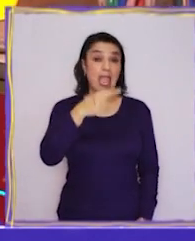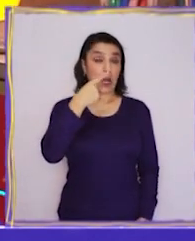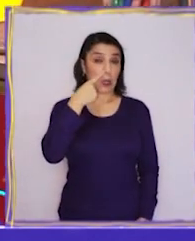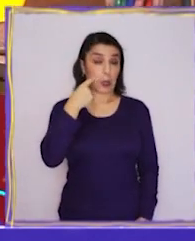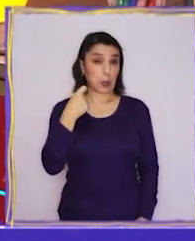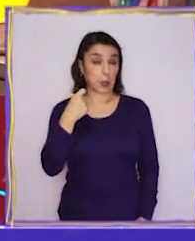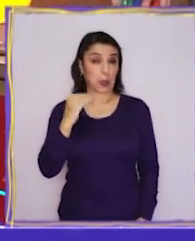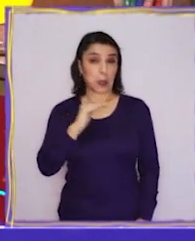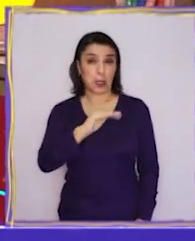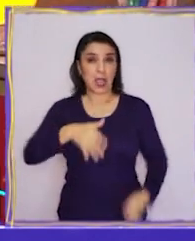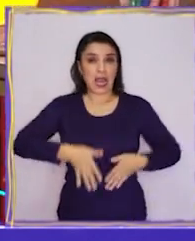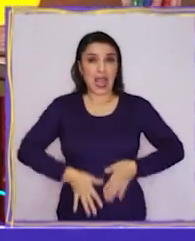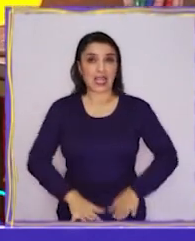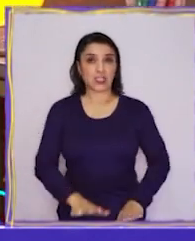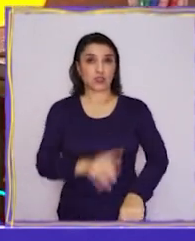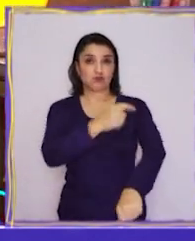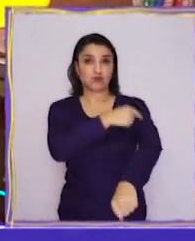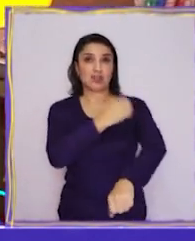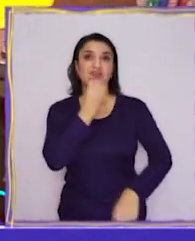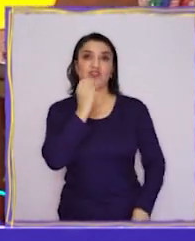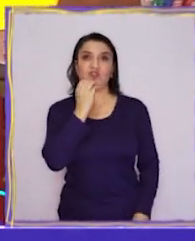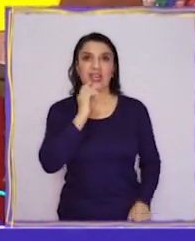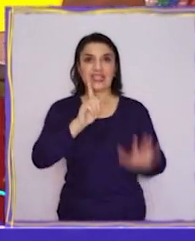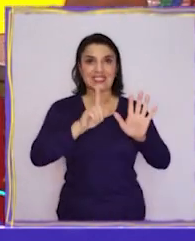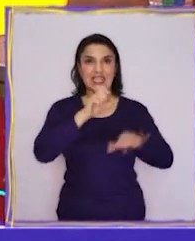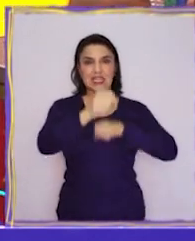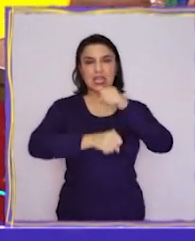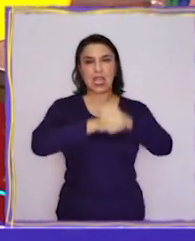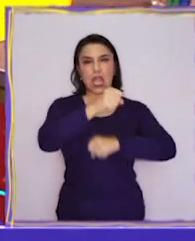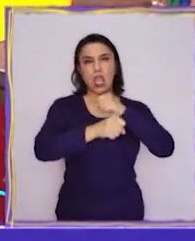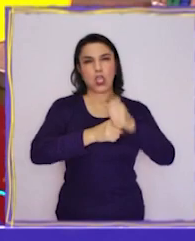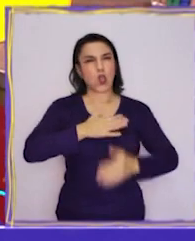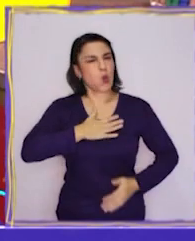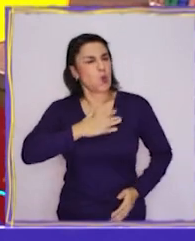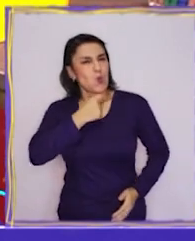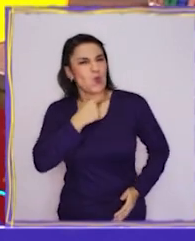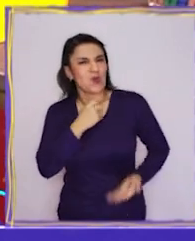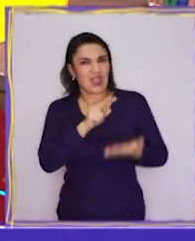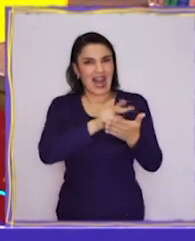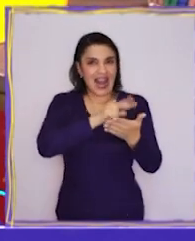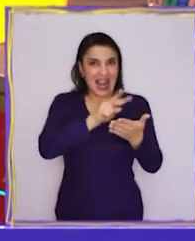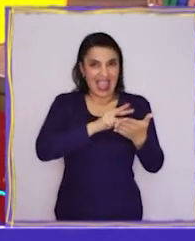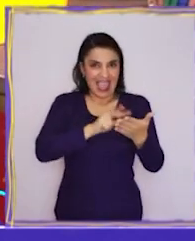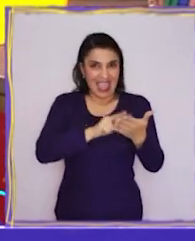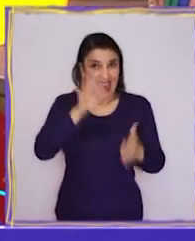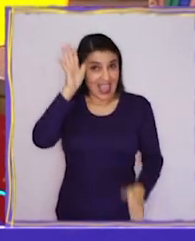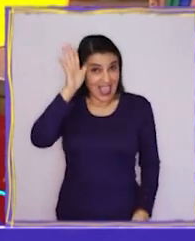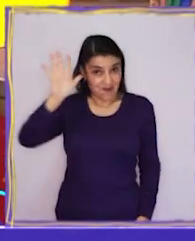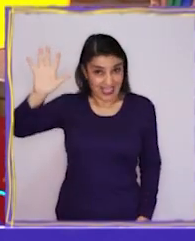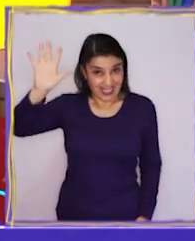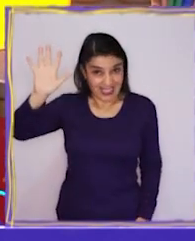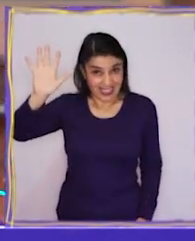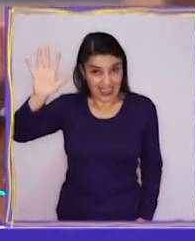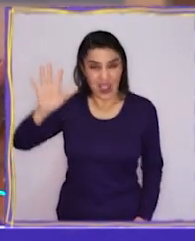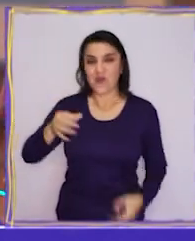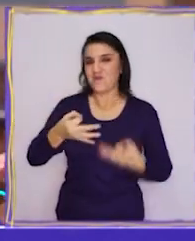nació en Antofagasta. Tiene siete años y le encanta leer. ¿Lo imaginan?